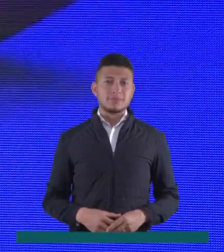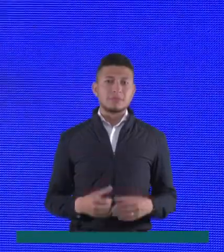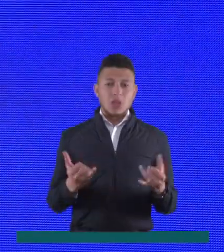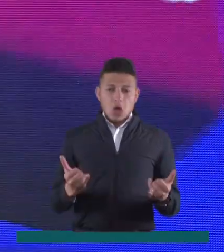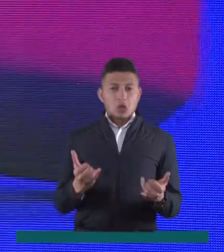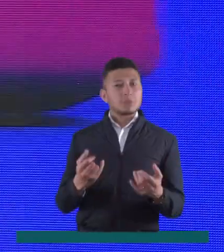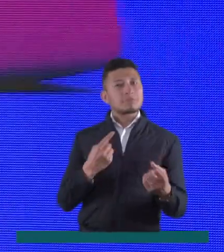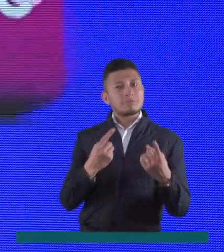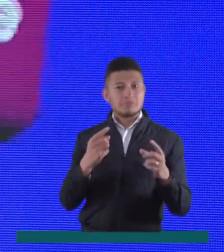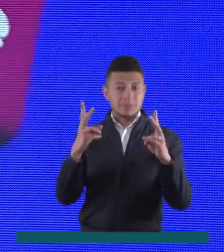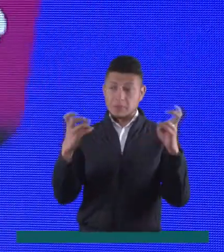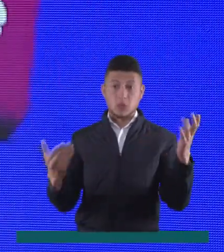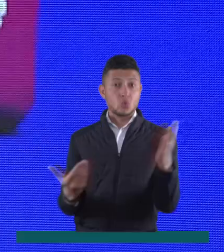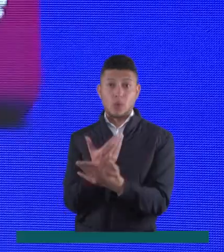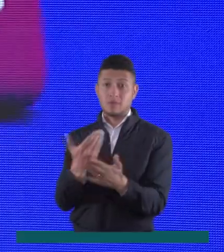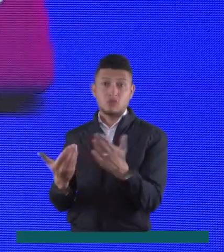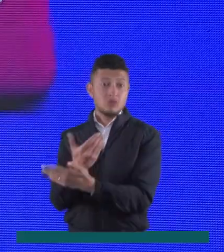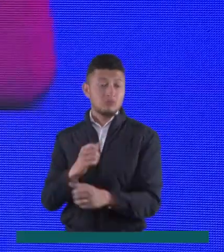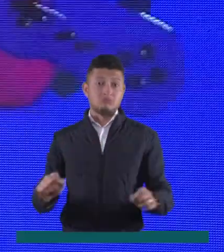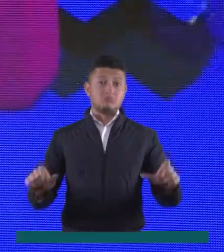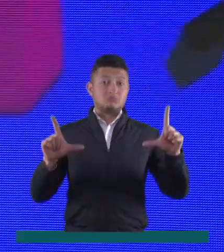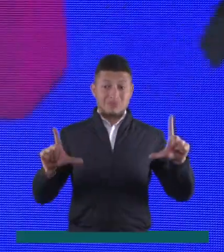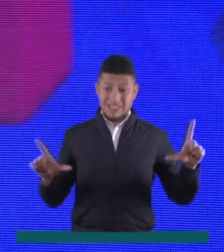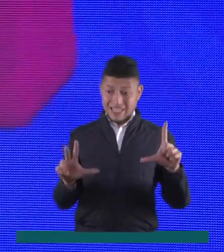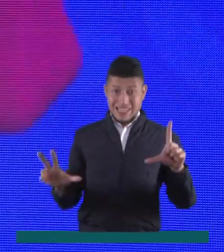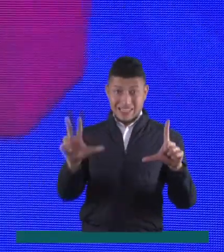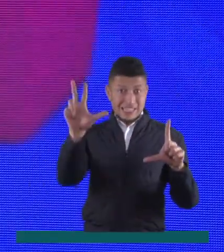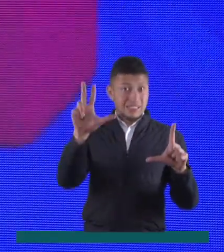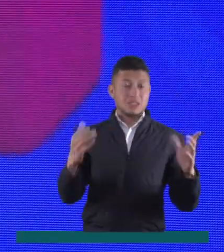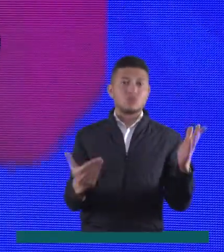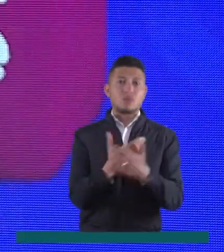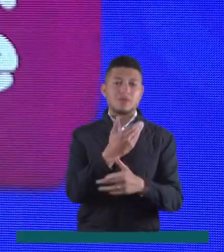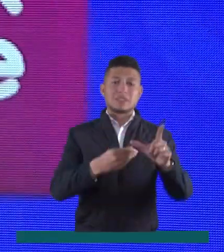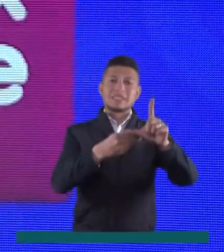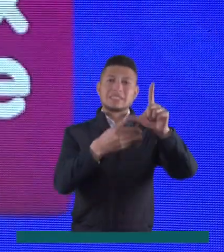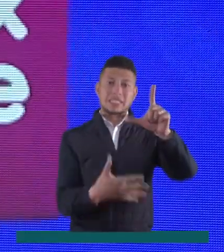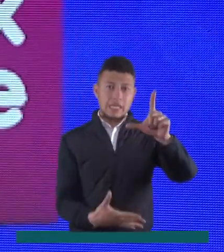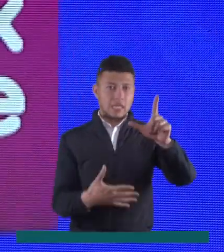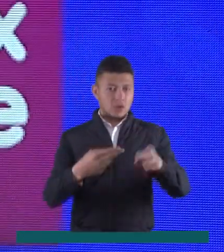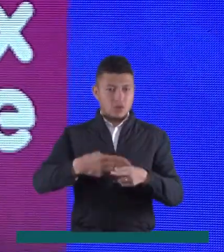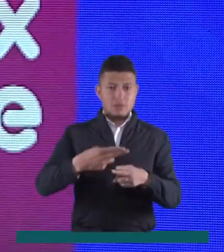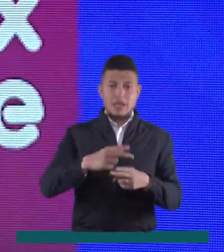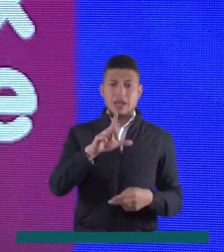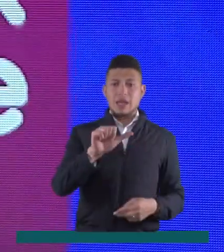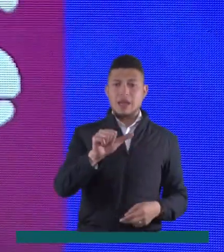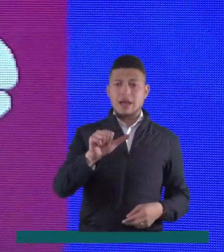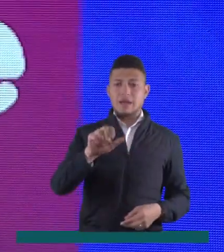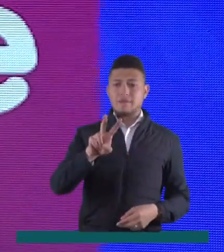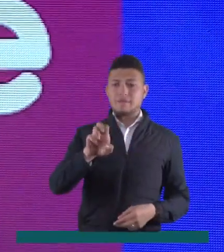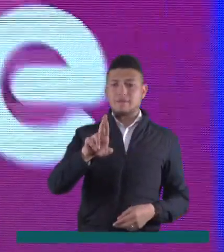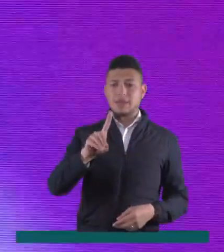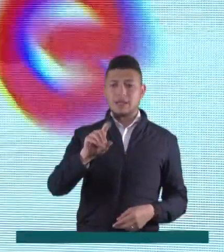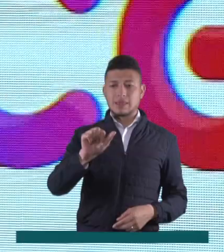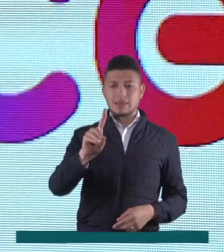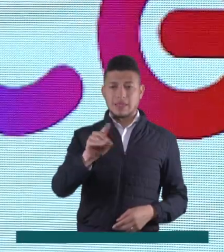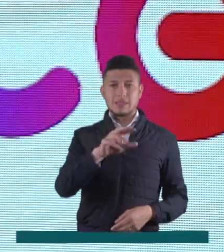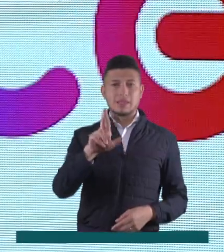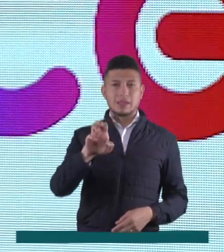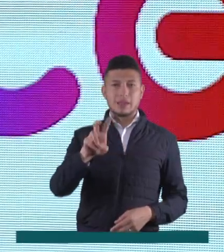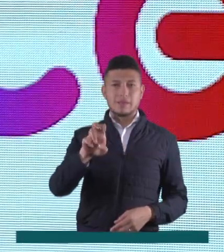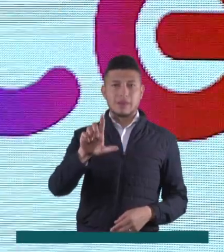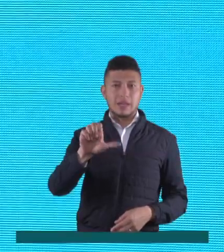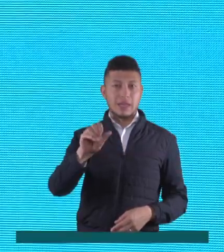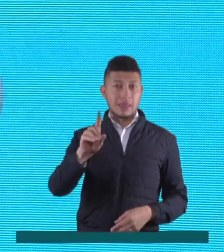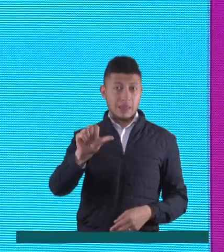Y ahora hablemos de nuestros estrenos porque llega a las pantallas del 13 la serie La Verdad Revelada, la historia de un fotógrafo que